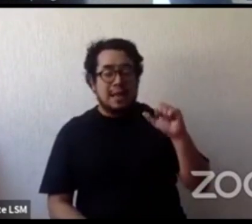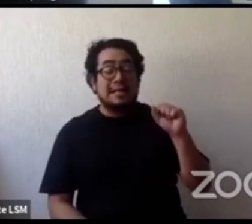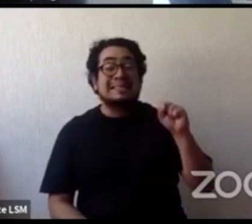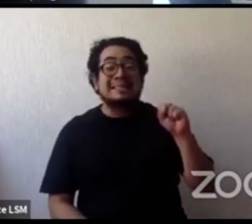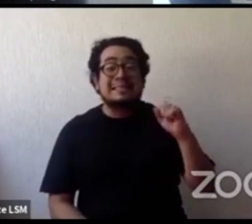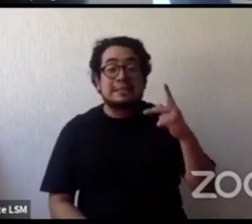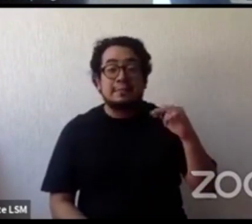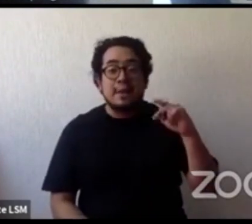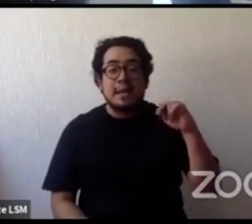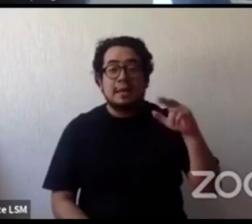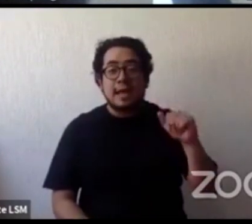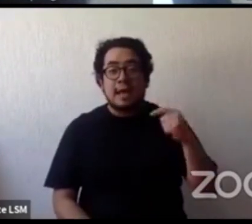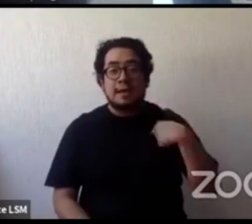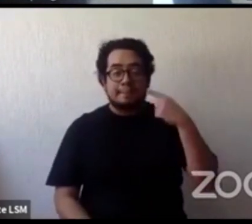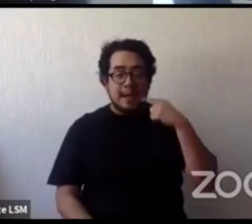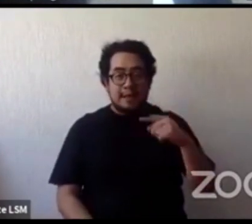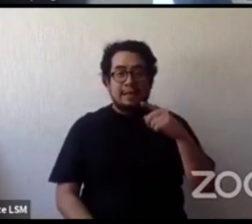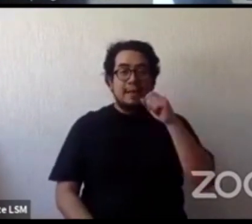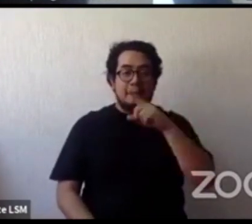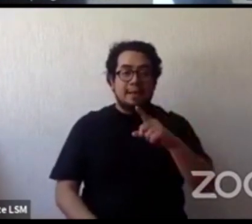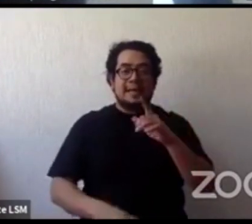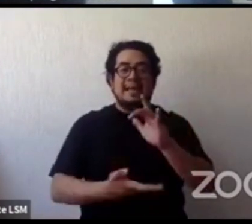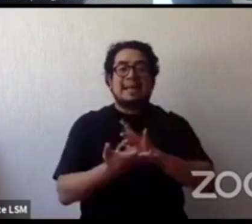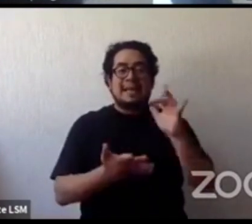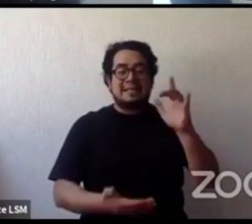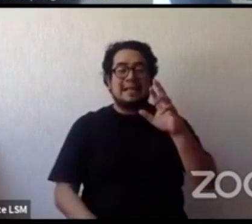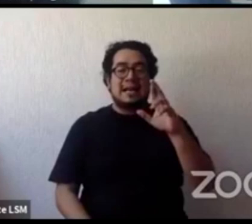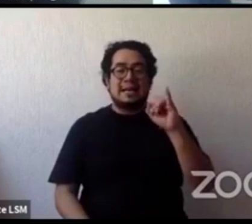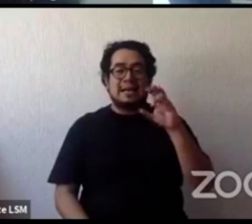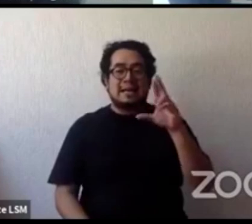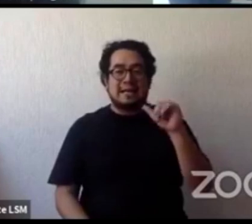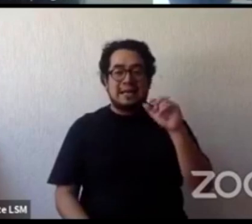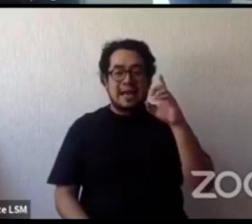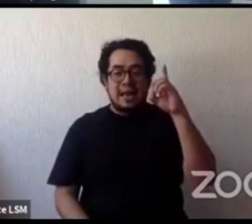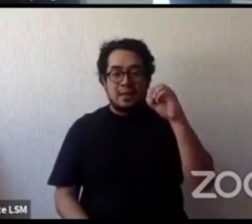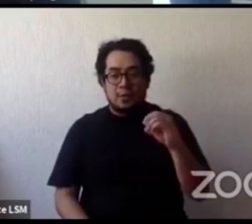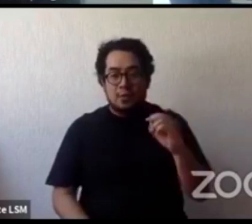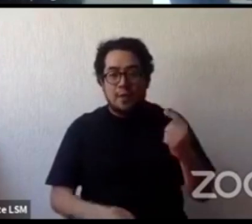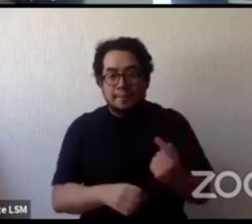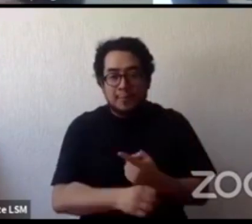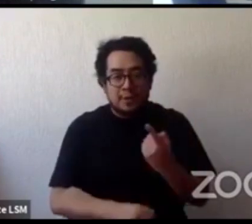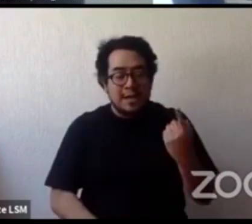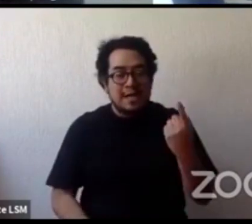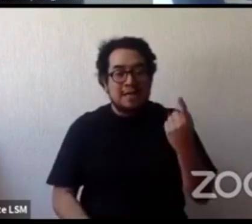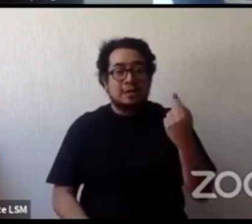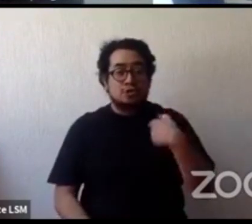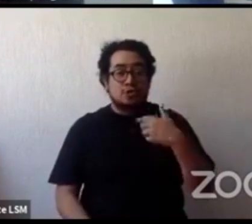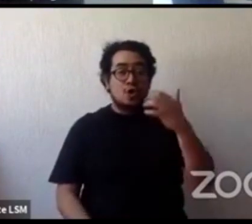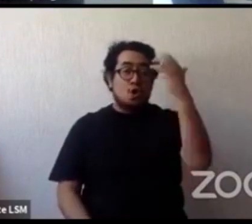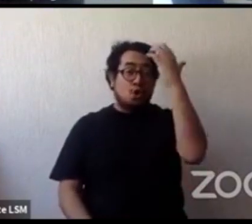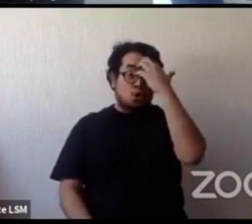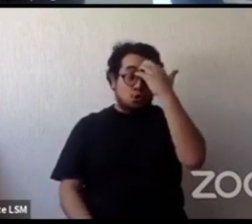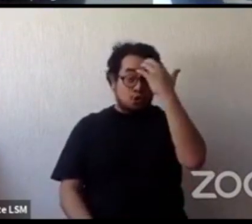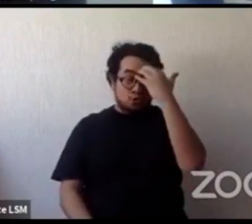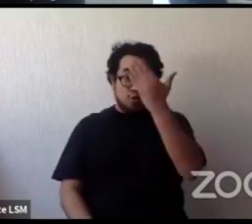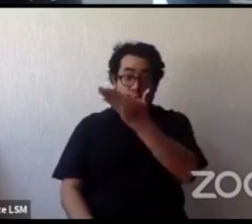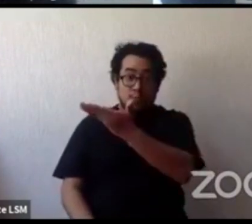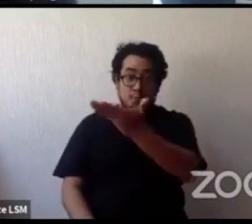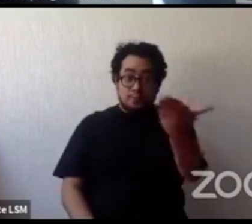y sobre todo agradezco a Ricardo Bucio y creo que este equipo porque además conozco la profesionalización que tiene Cipina es un equipo